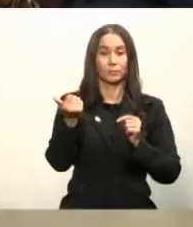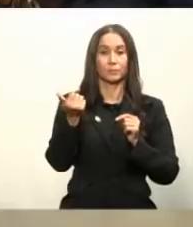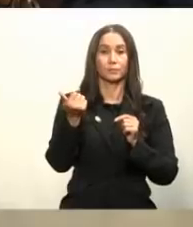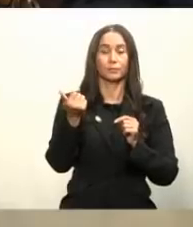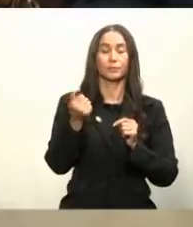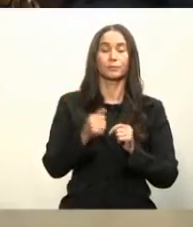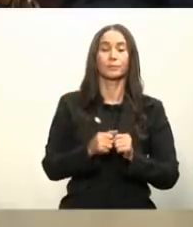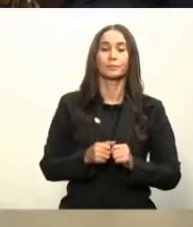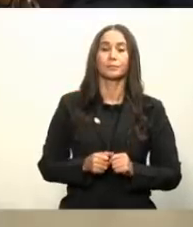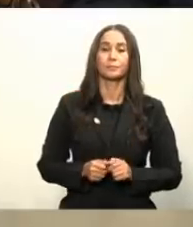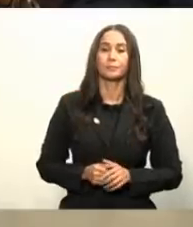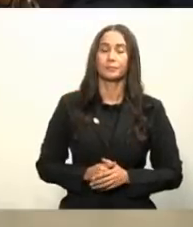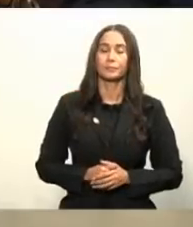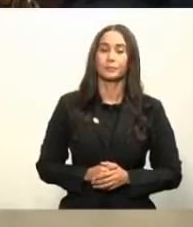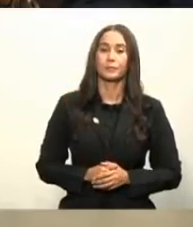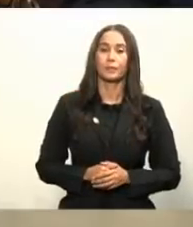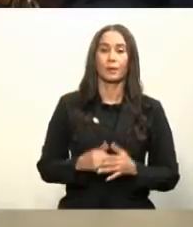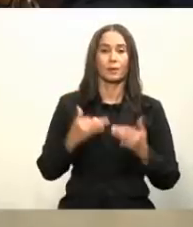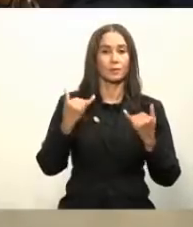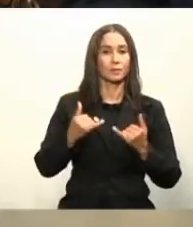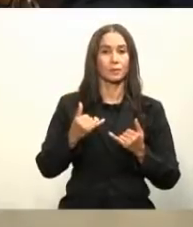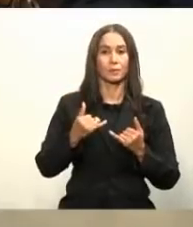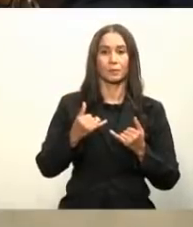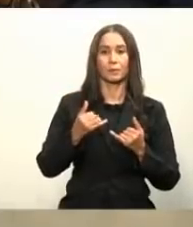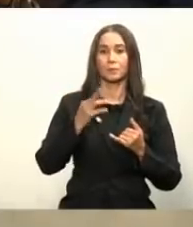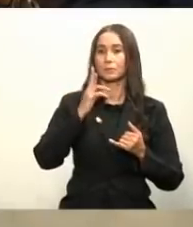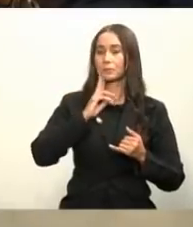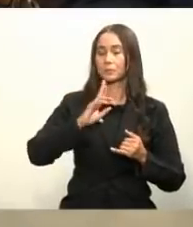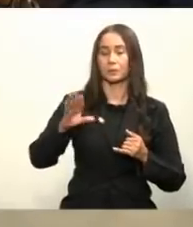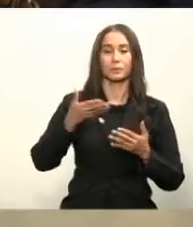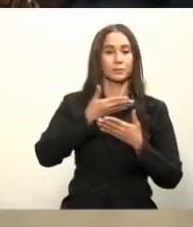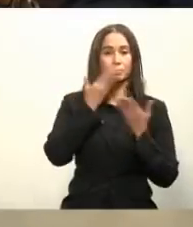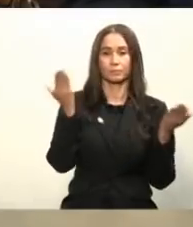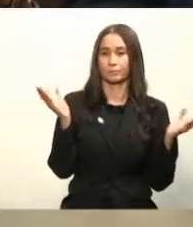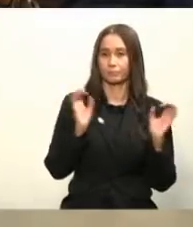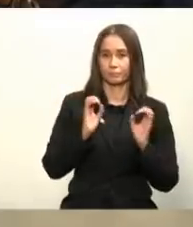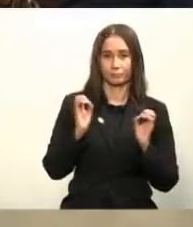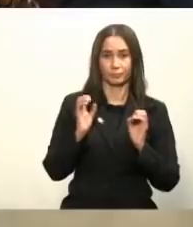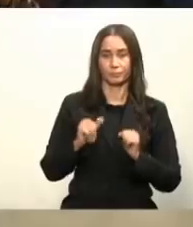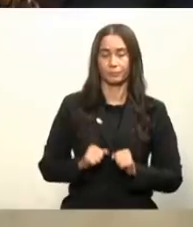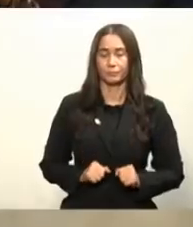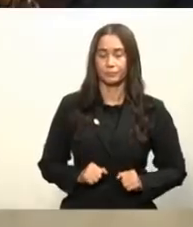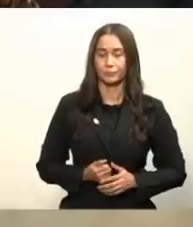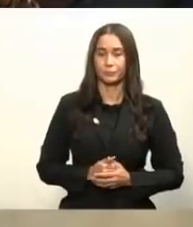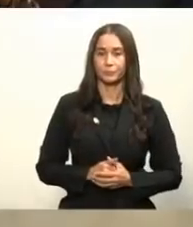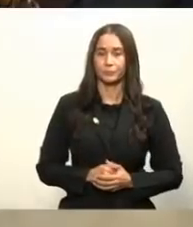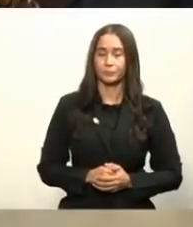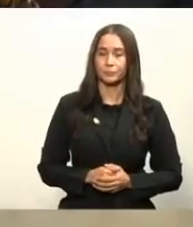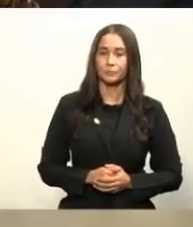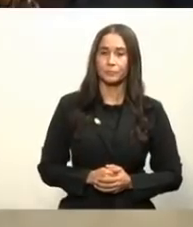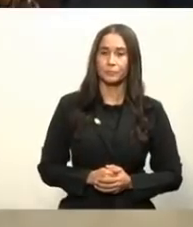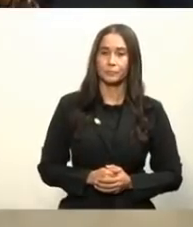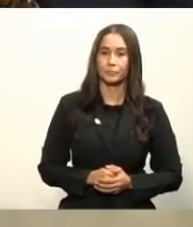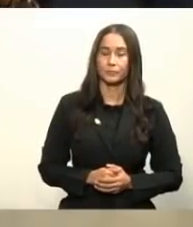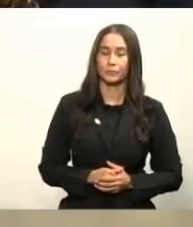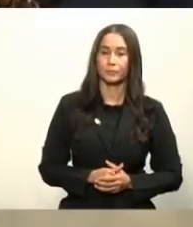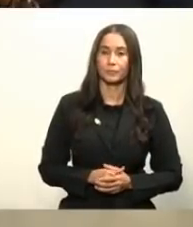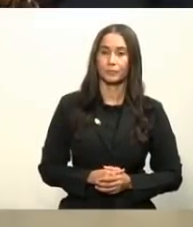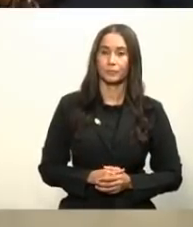y hasta ahora no hemos recibido una respuesta positiva en